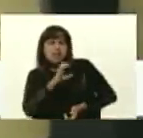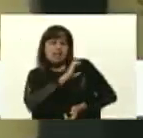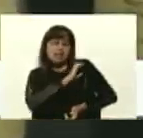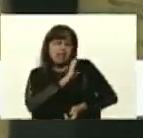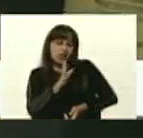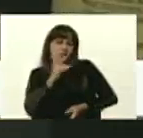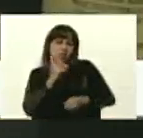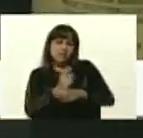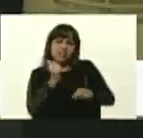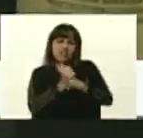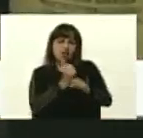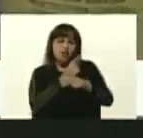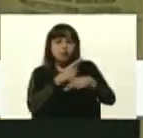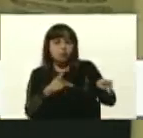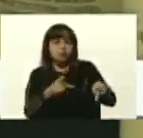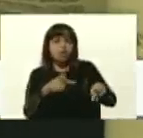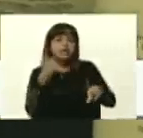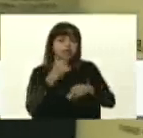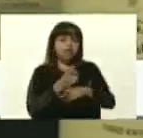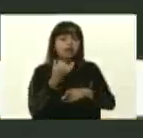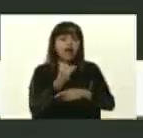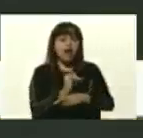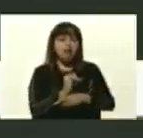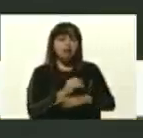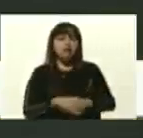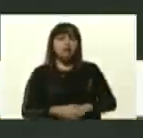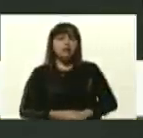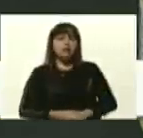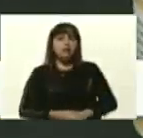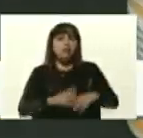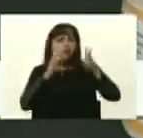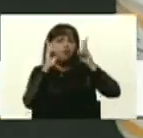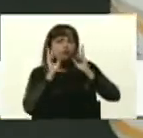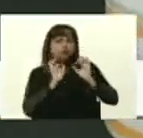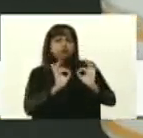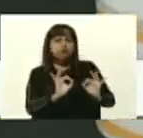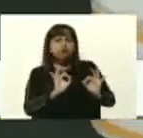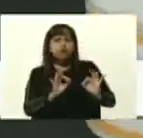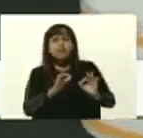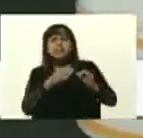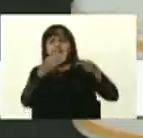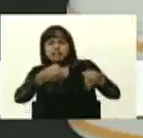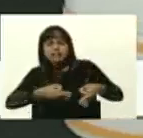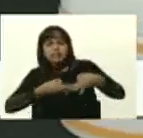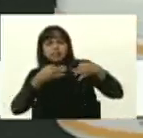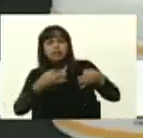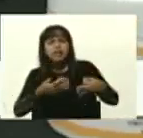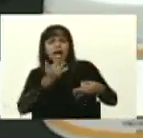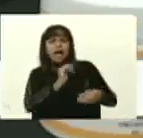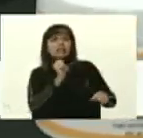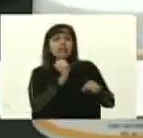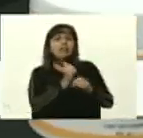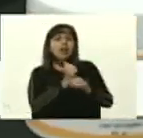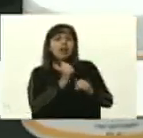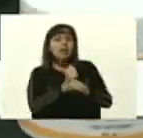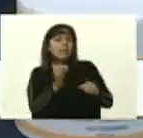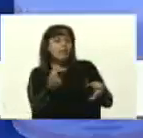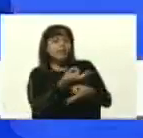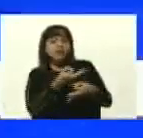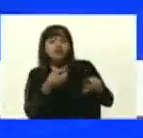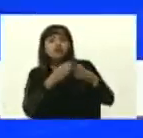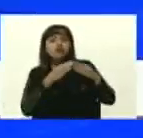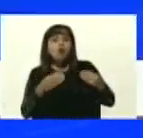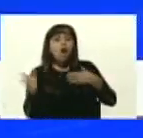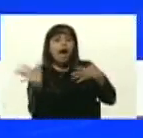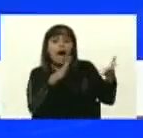Habrá que estar desinfectando y teniendo en funcionamiento perfecto todos